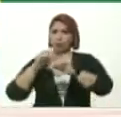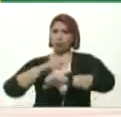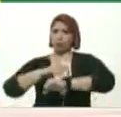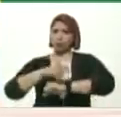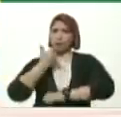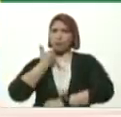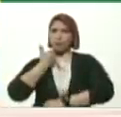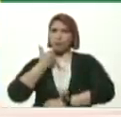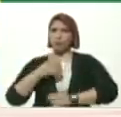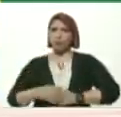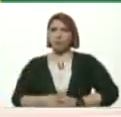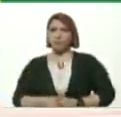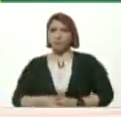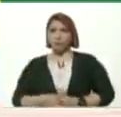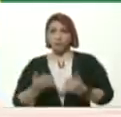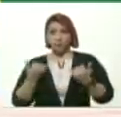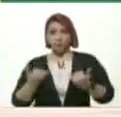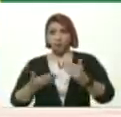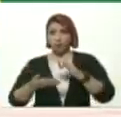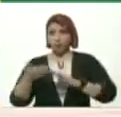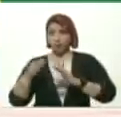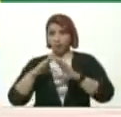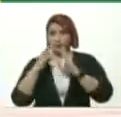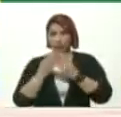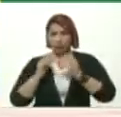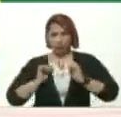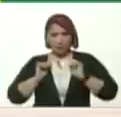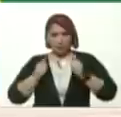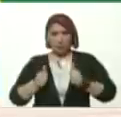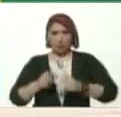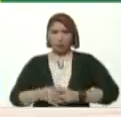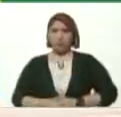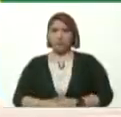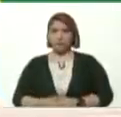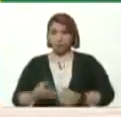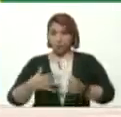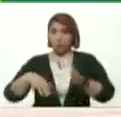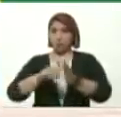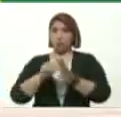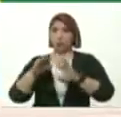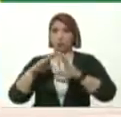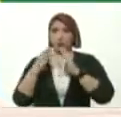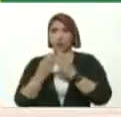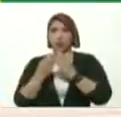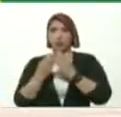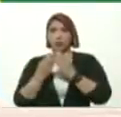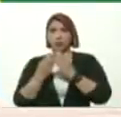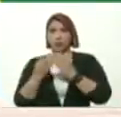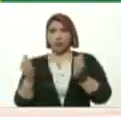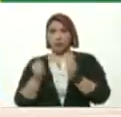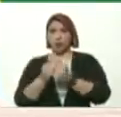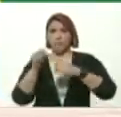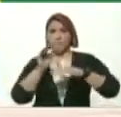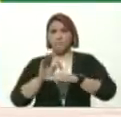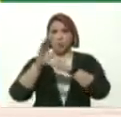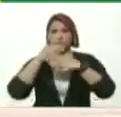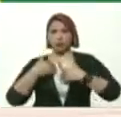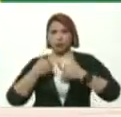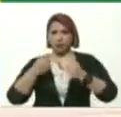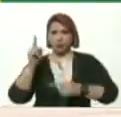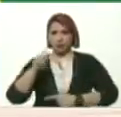Ahora vamos A las clases Regreso Con bioseguridad Y